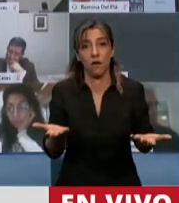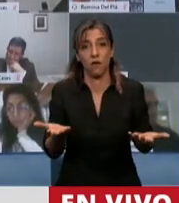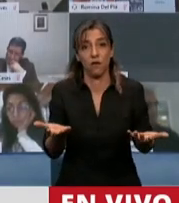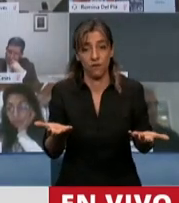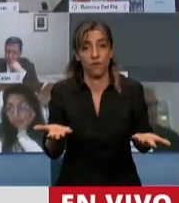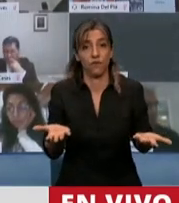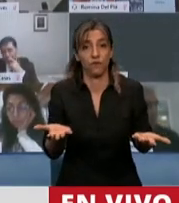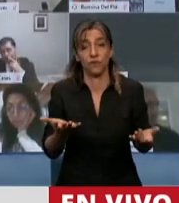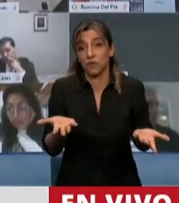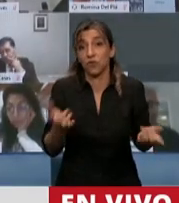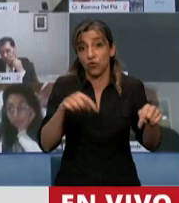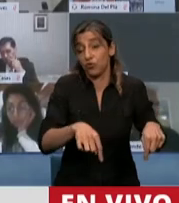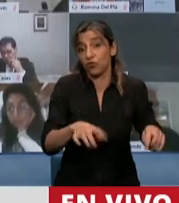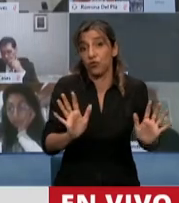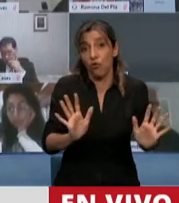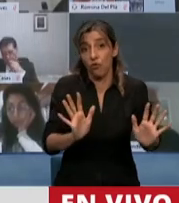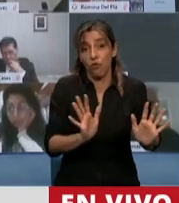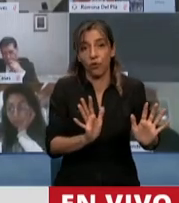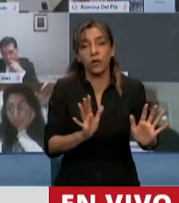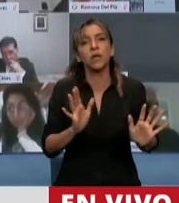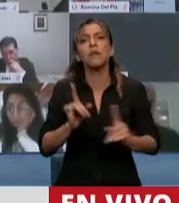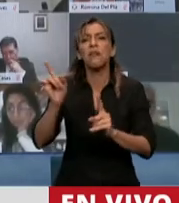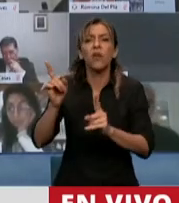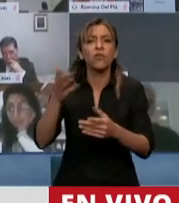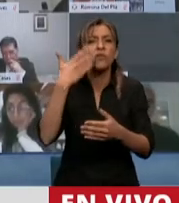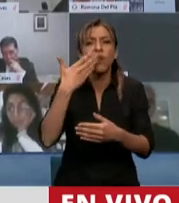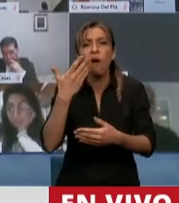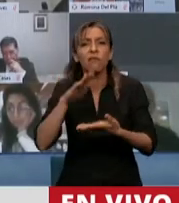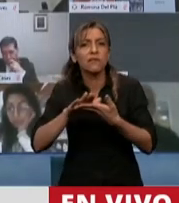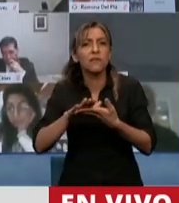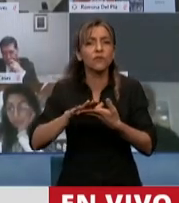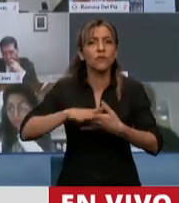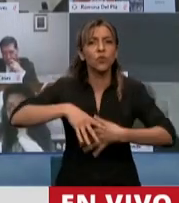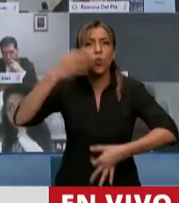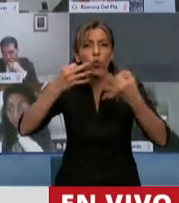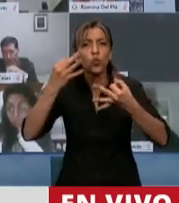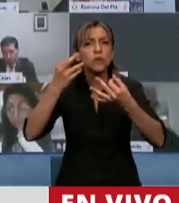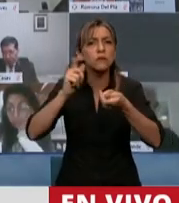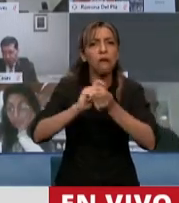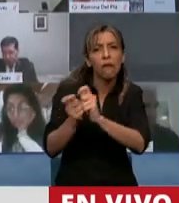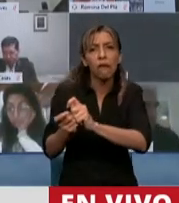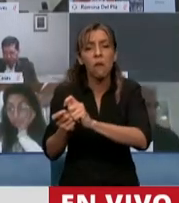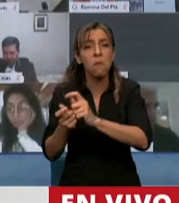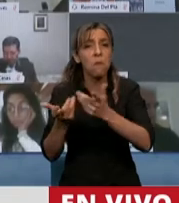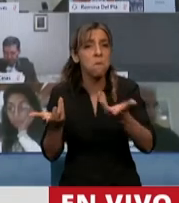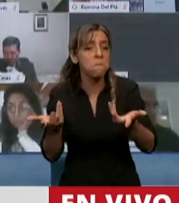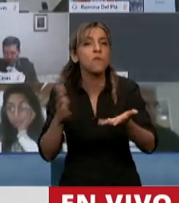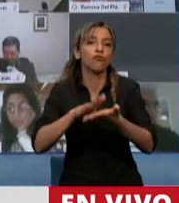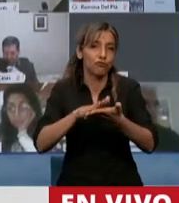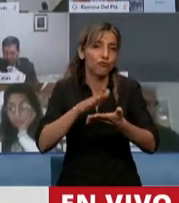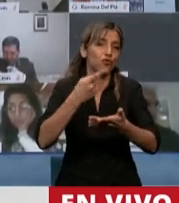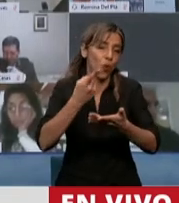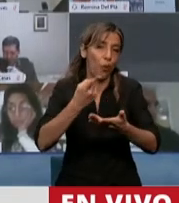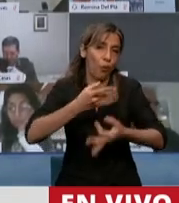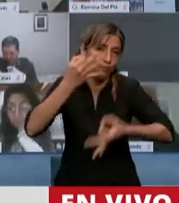se habla mucho de la reforma judicial, de la reforma que es un aspecto de la justicia penal, que estamos hablando de una reforma en la ciudad